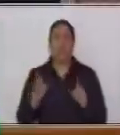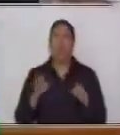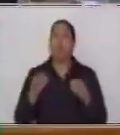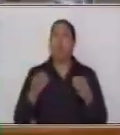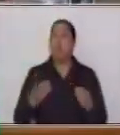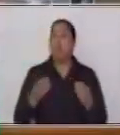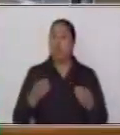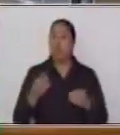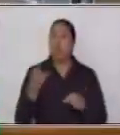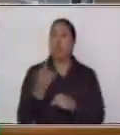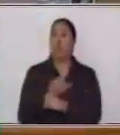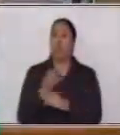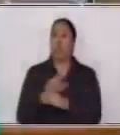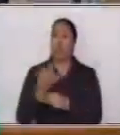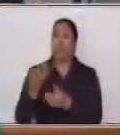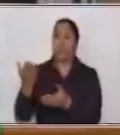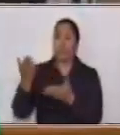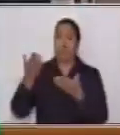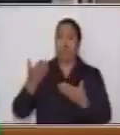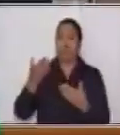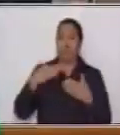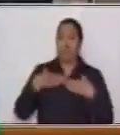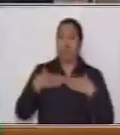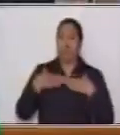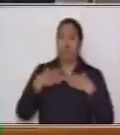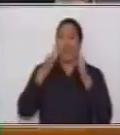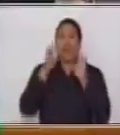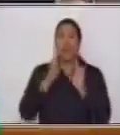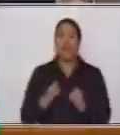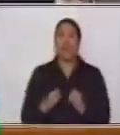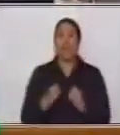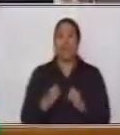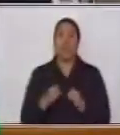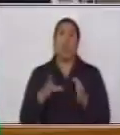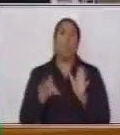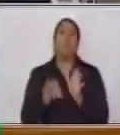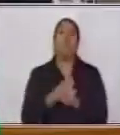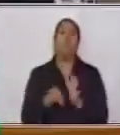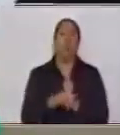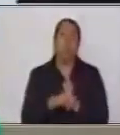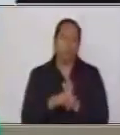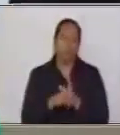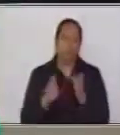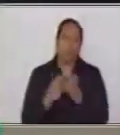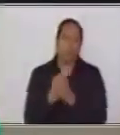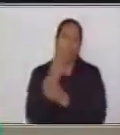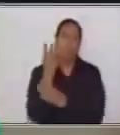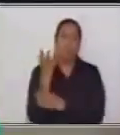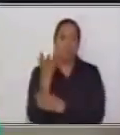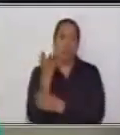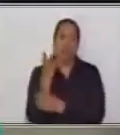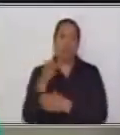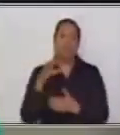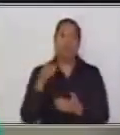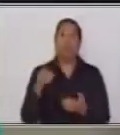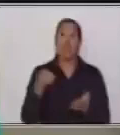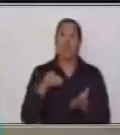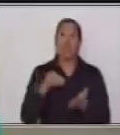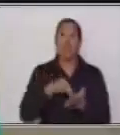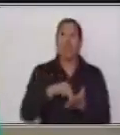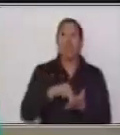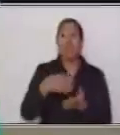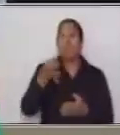utilidad para el ser humano, como por ejemplo, las plantas medicinales, las